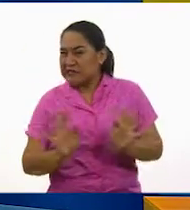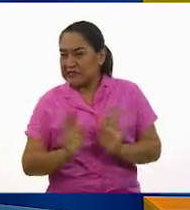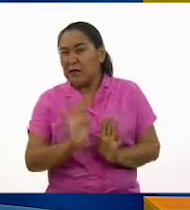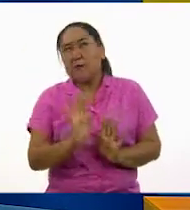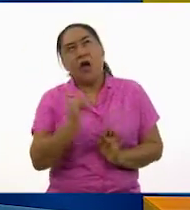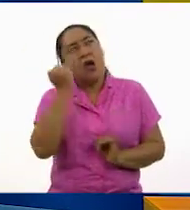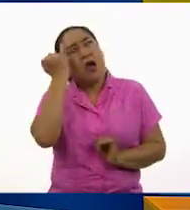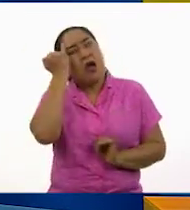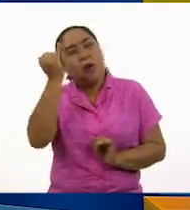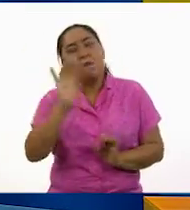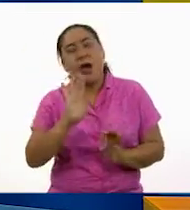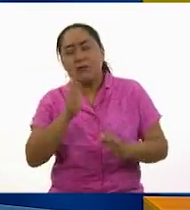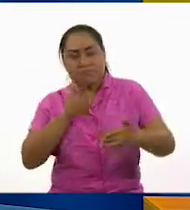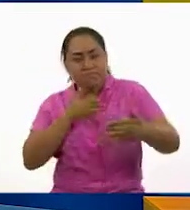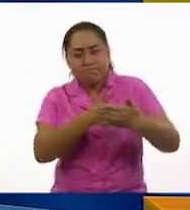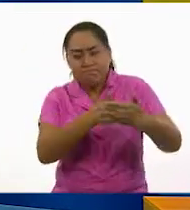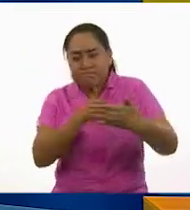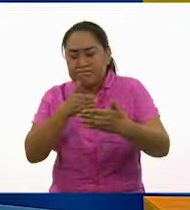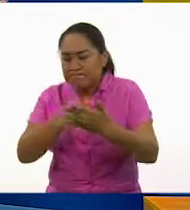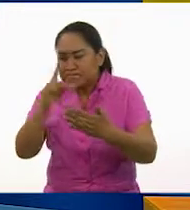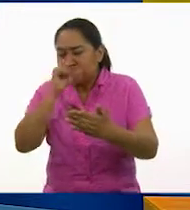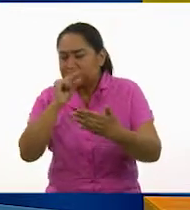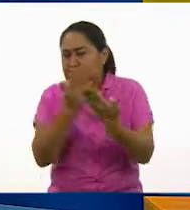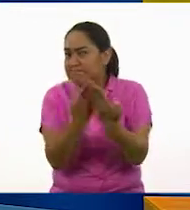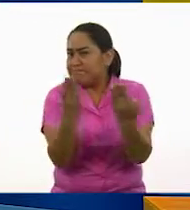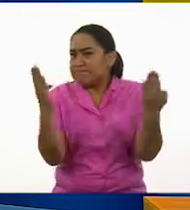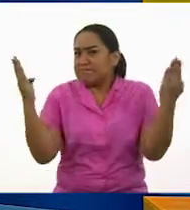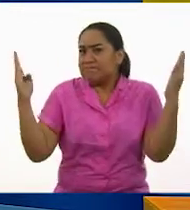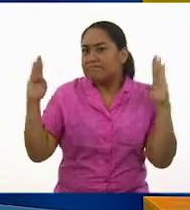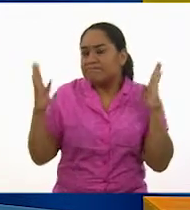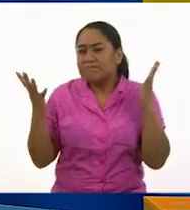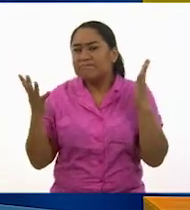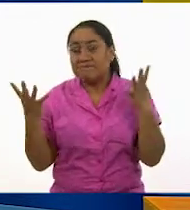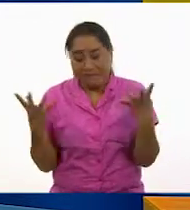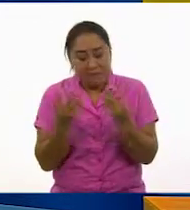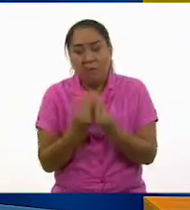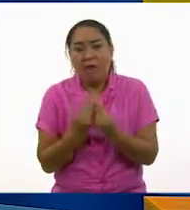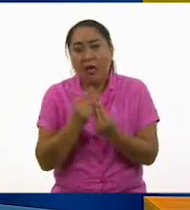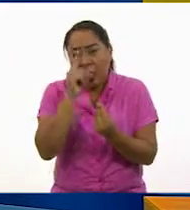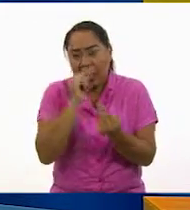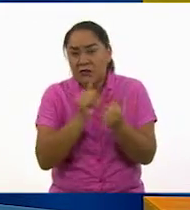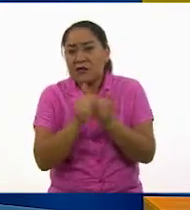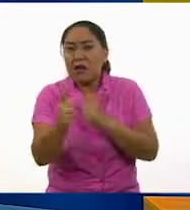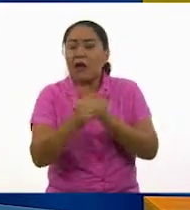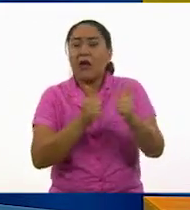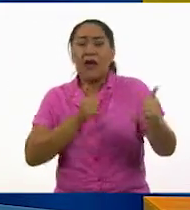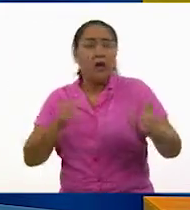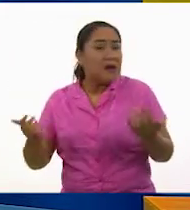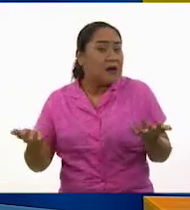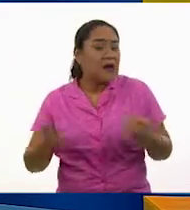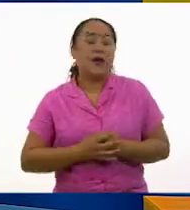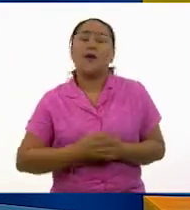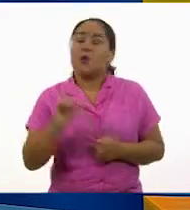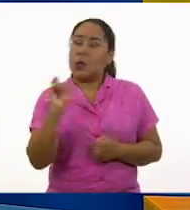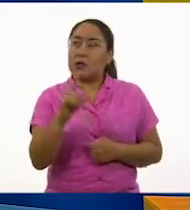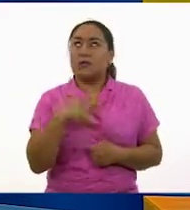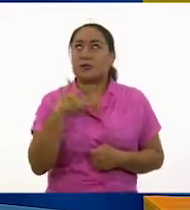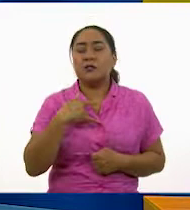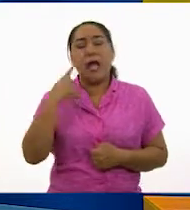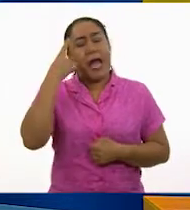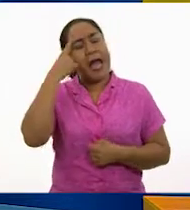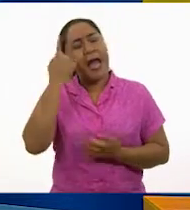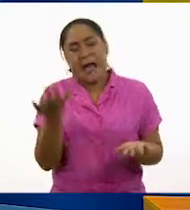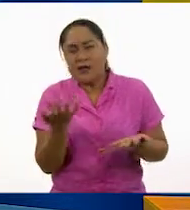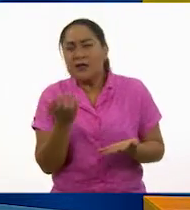creáramos una muralla que nos rodea, separándonos los unos de los otros. Pero cuando utilizamos herramientas como la